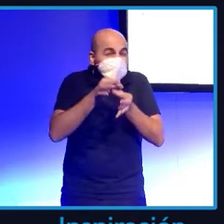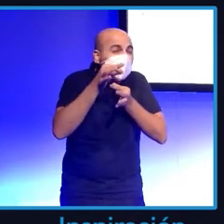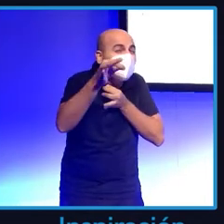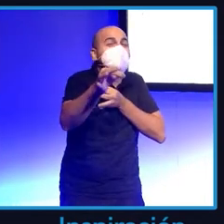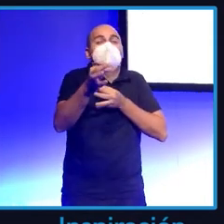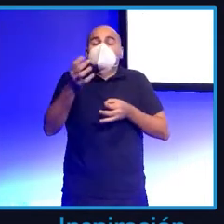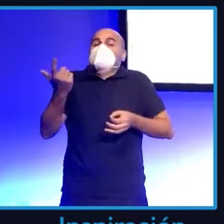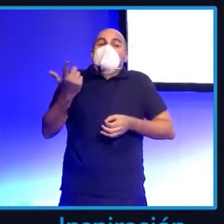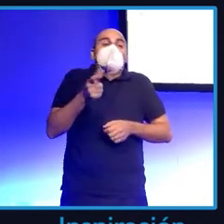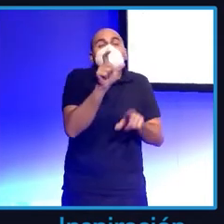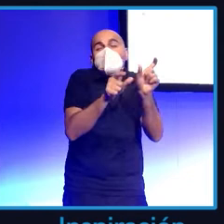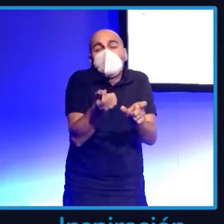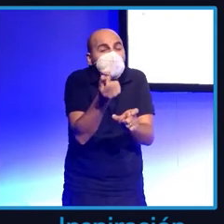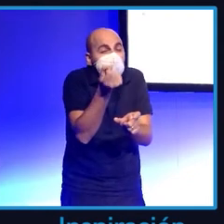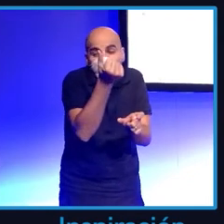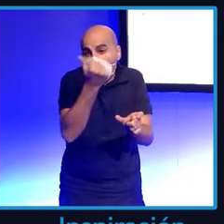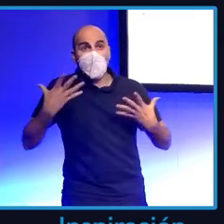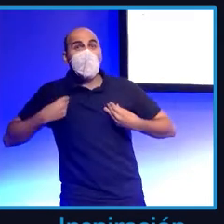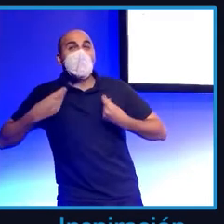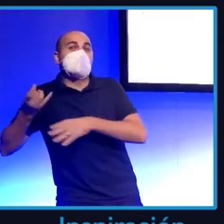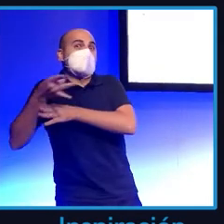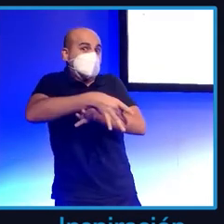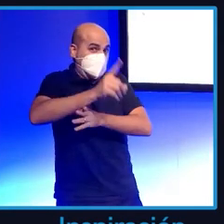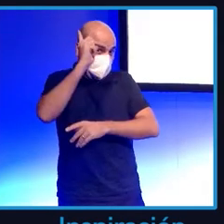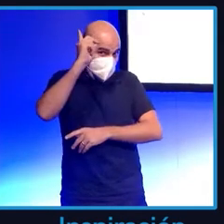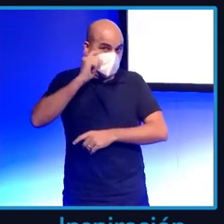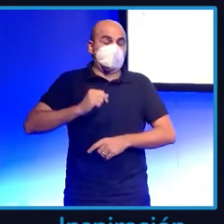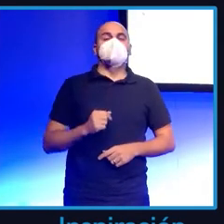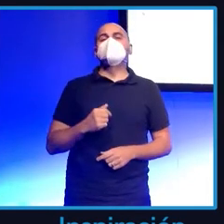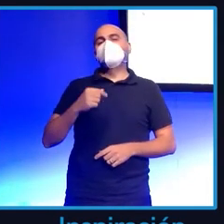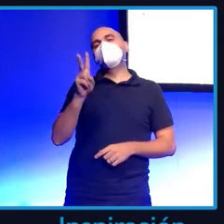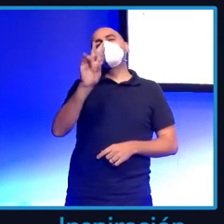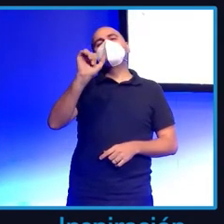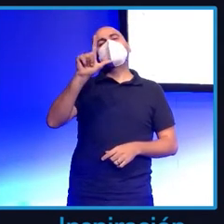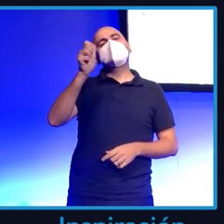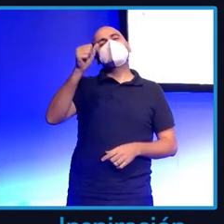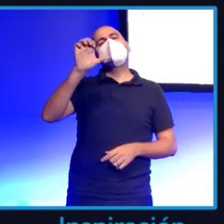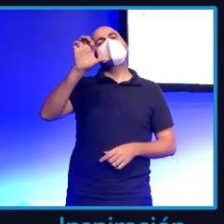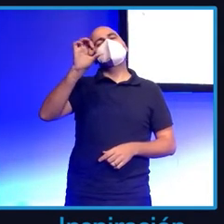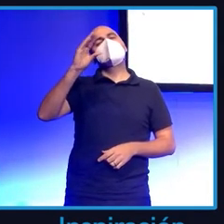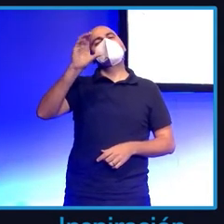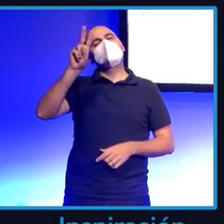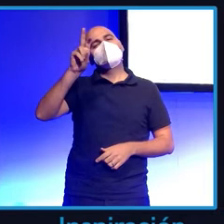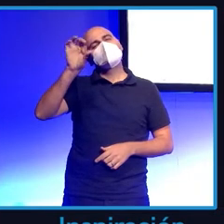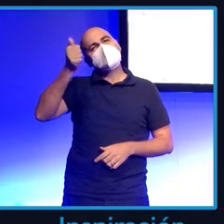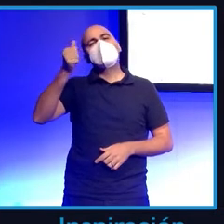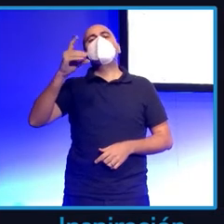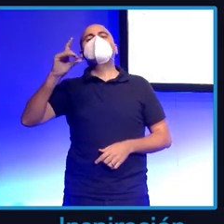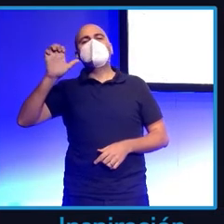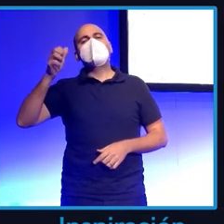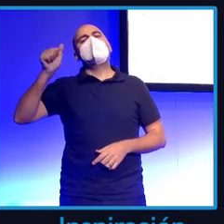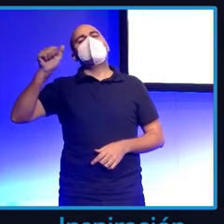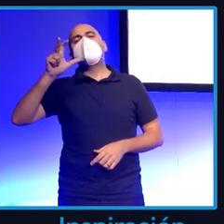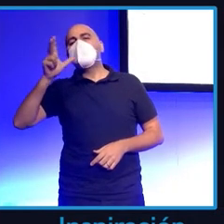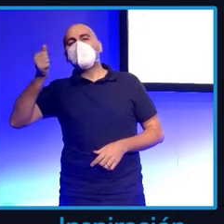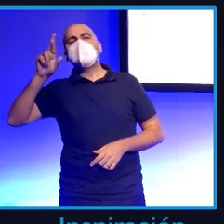Y empecé ahí a trabajar. Bueno, yo llevaba desde los 14 años trabajando los veranos en la farmacia con mi madre y tal. Pero ya ahí yo en mi botica.